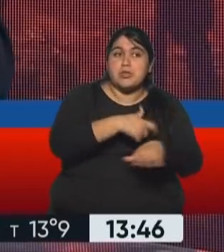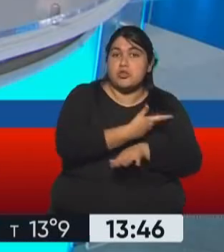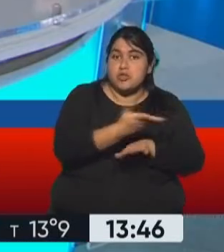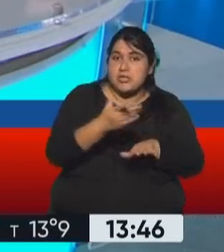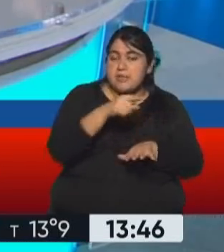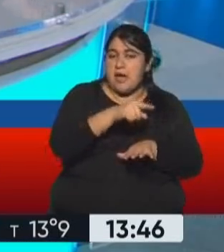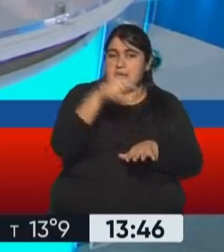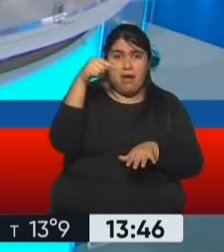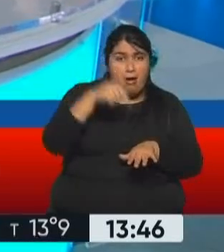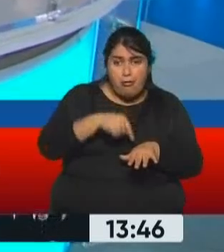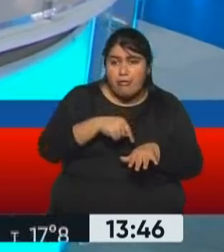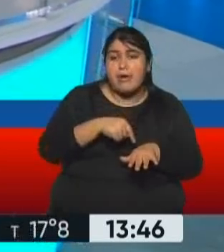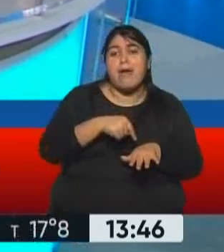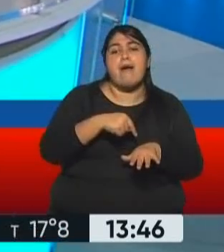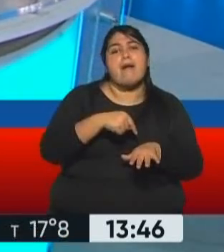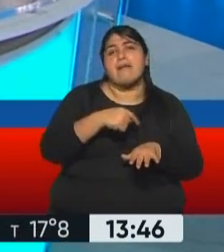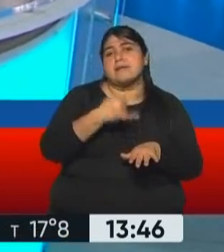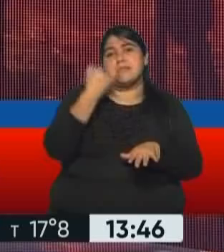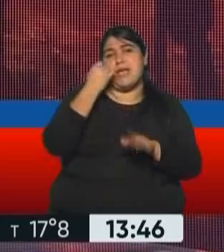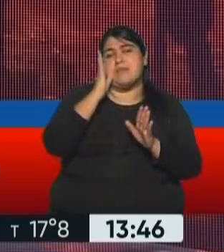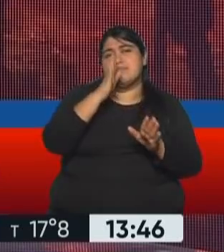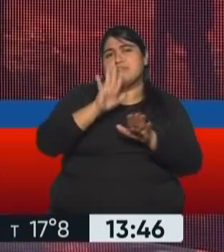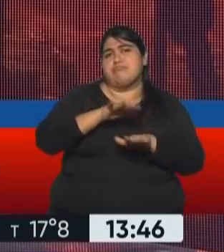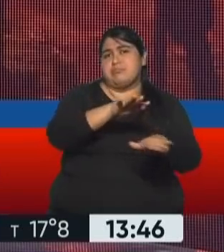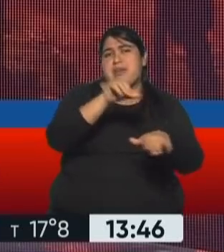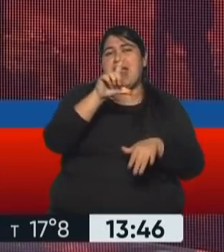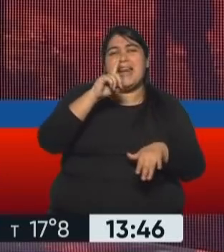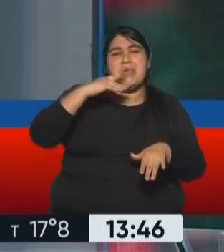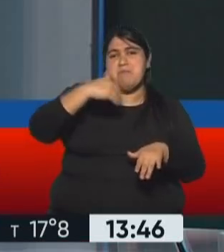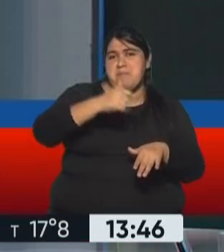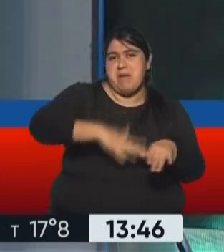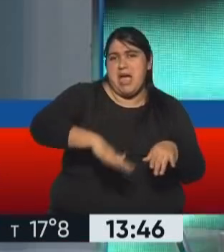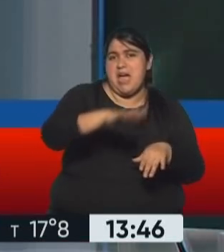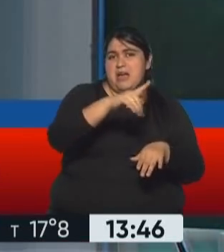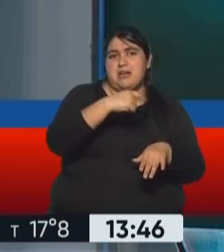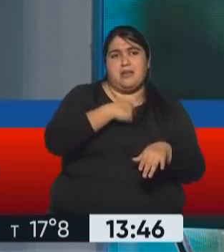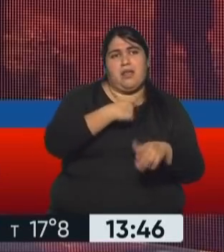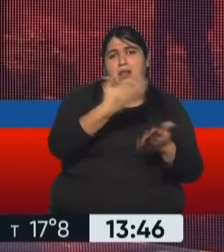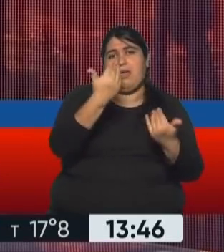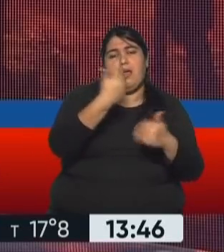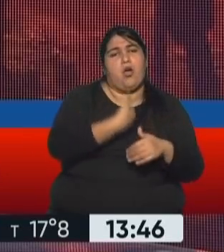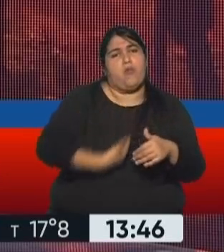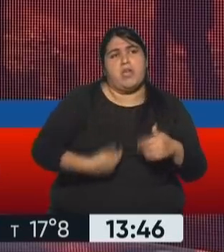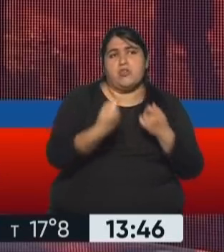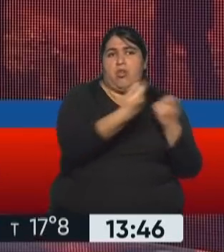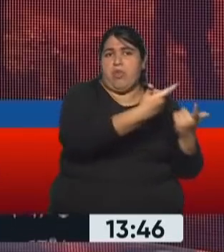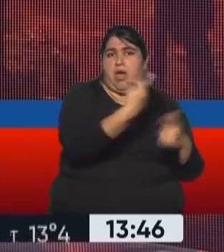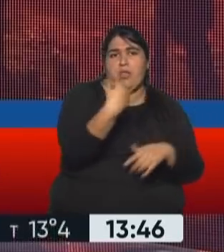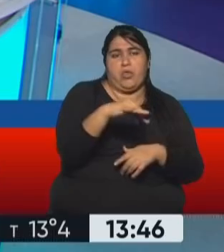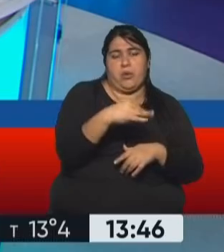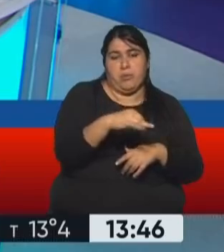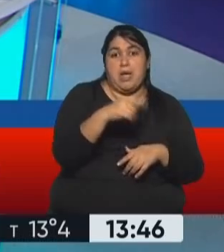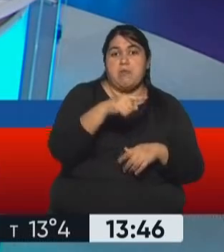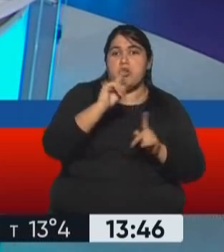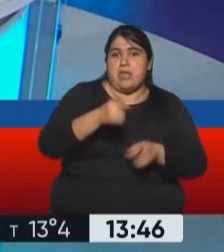que ahora se fue sobre Lima buscando garantizar que le entreguen el gobierno a Pedro Castillo. Pero también vienen con